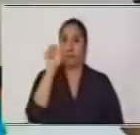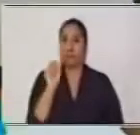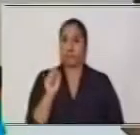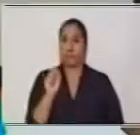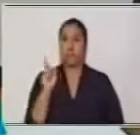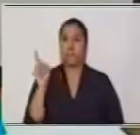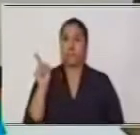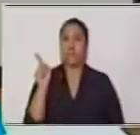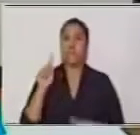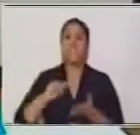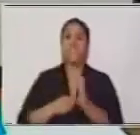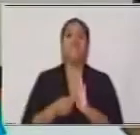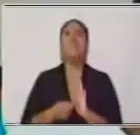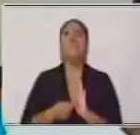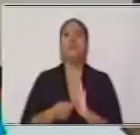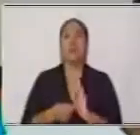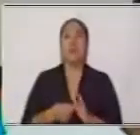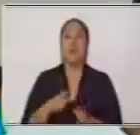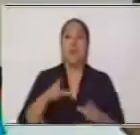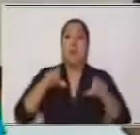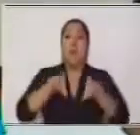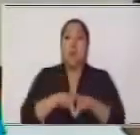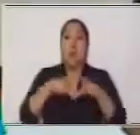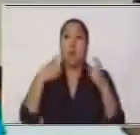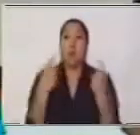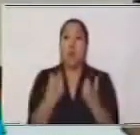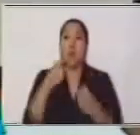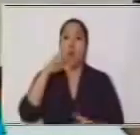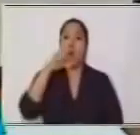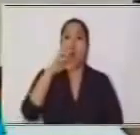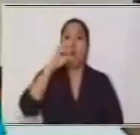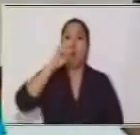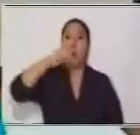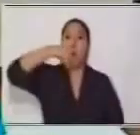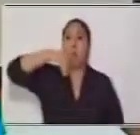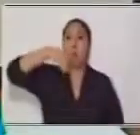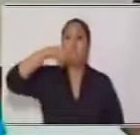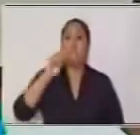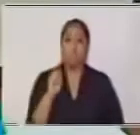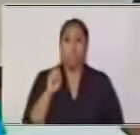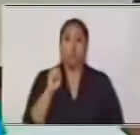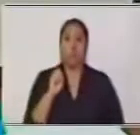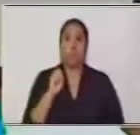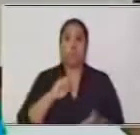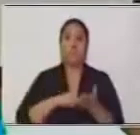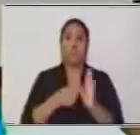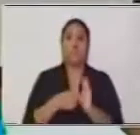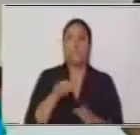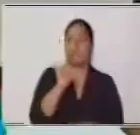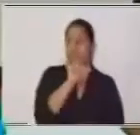significa cómo. Y es el signo de comparación. Entonces lo coloco acá.